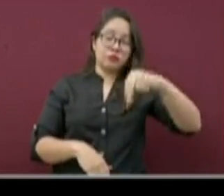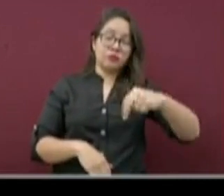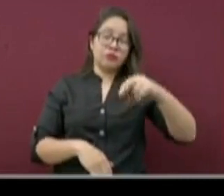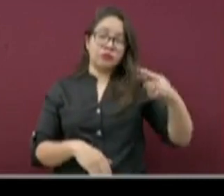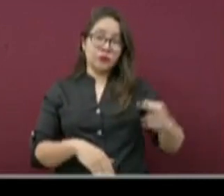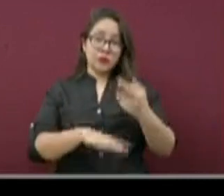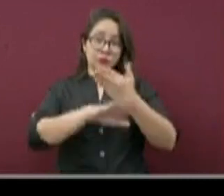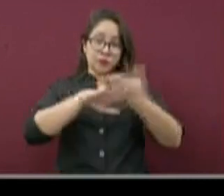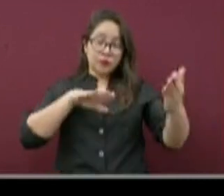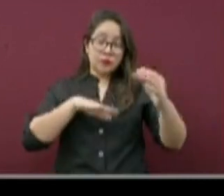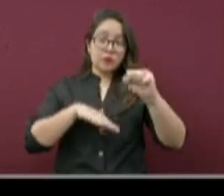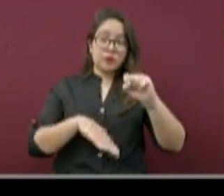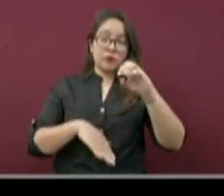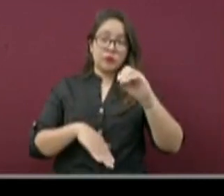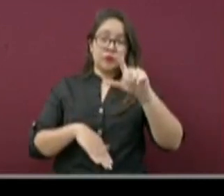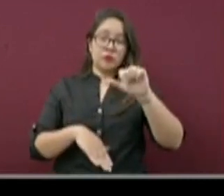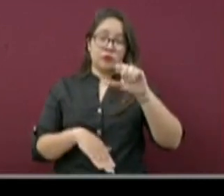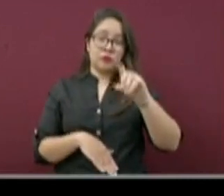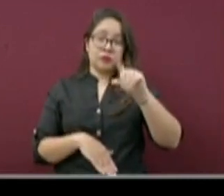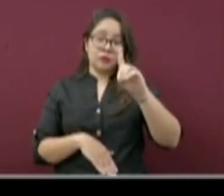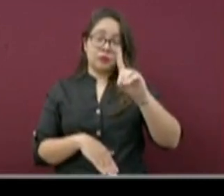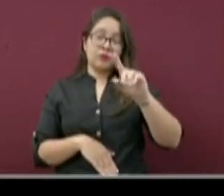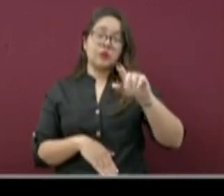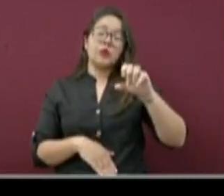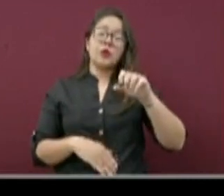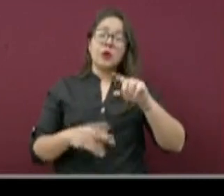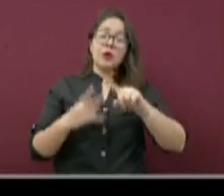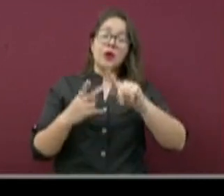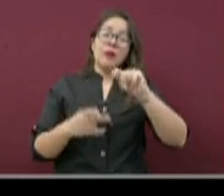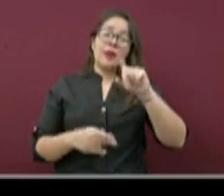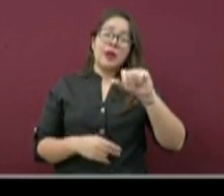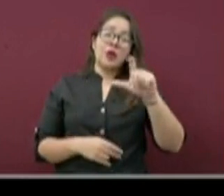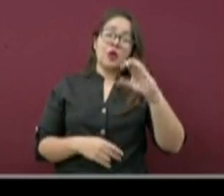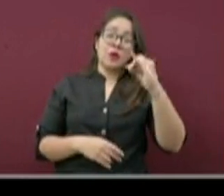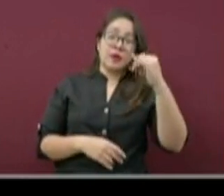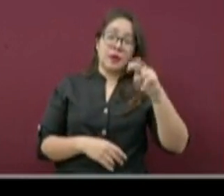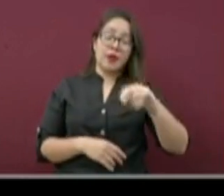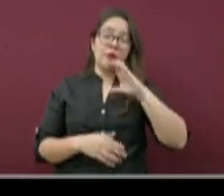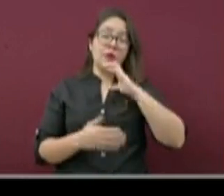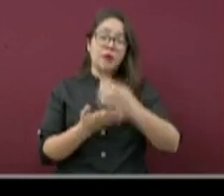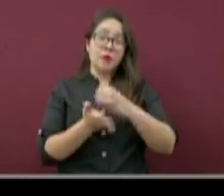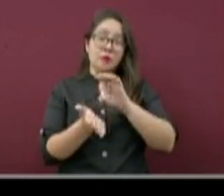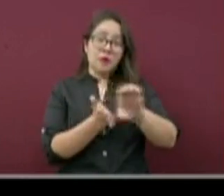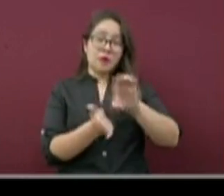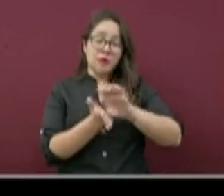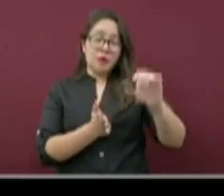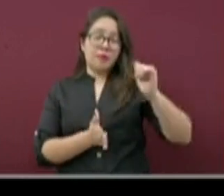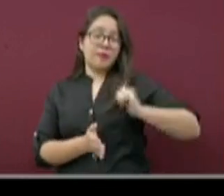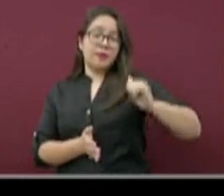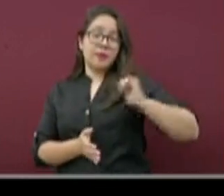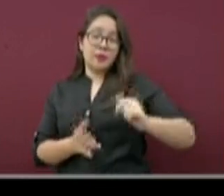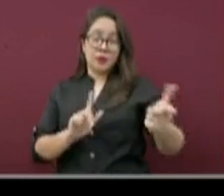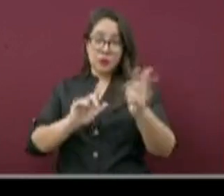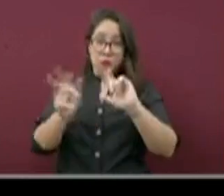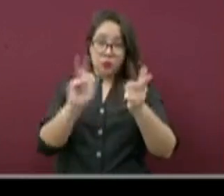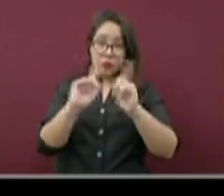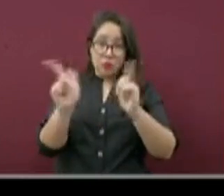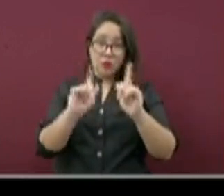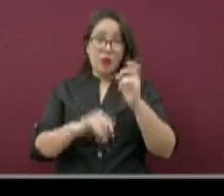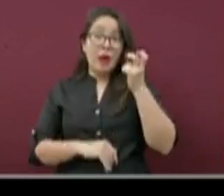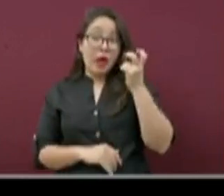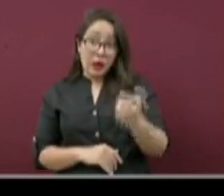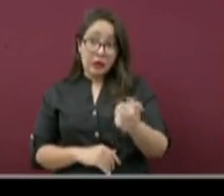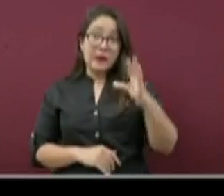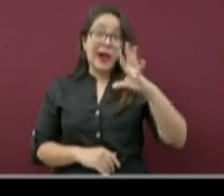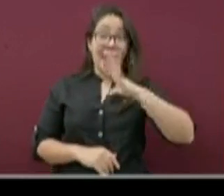Soledad de Doblado, Tlaliscollán, Coatepec, La Antigua y Las Chuapas, en donde el SARS-CoV-2